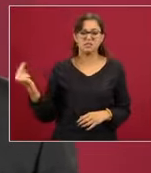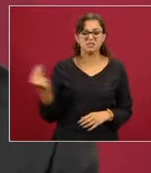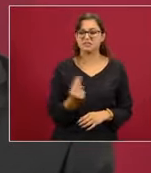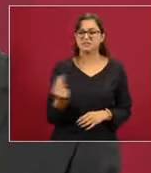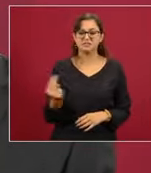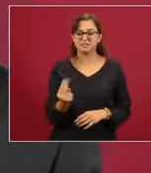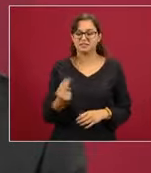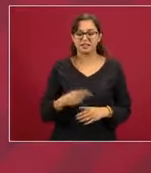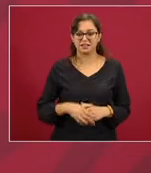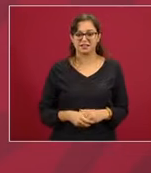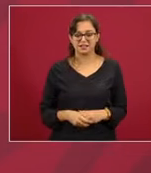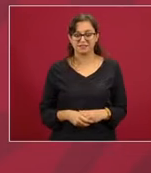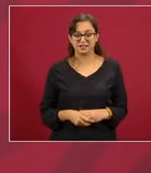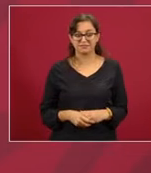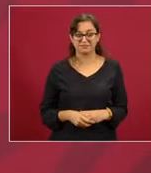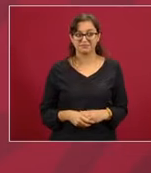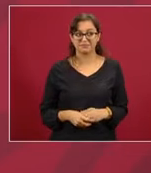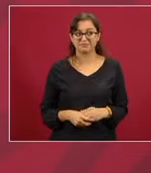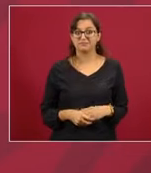años 70